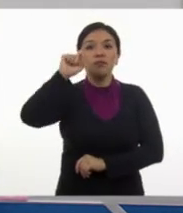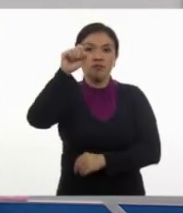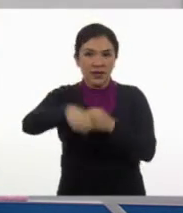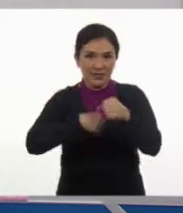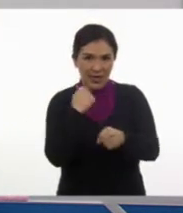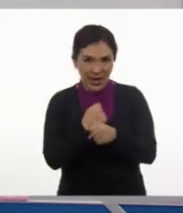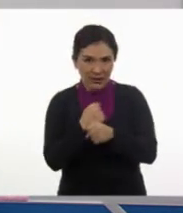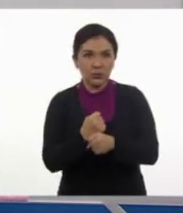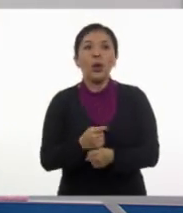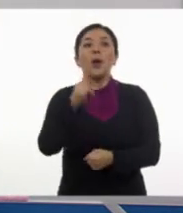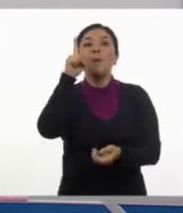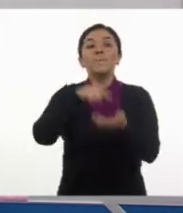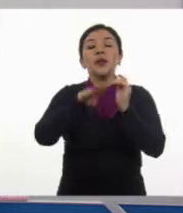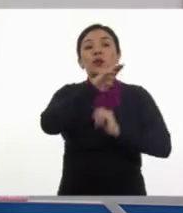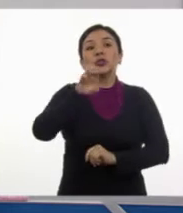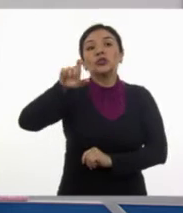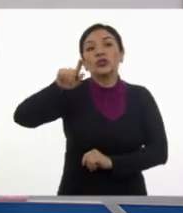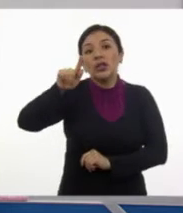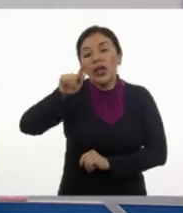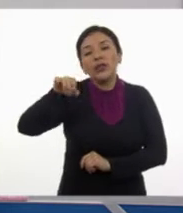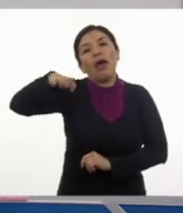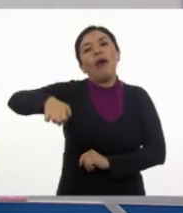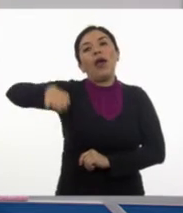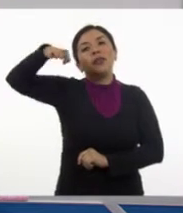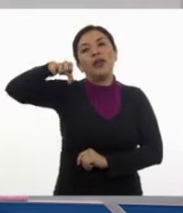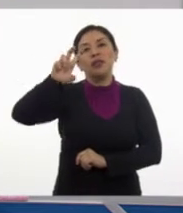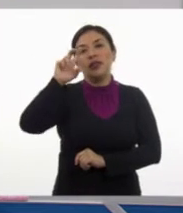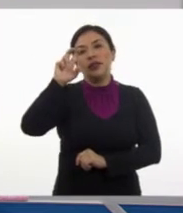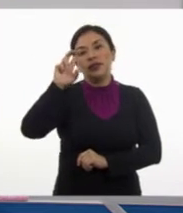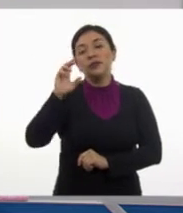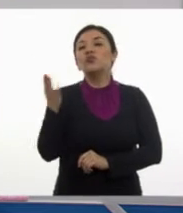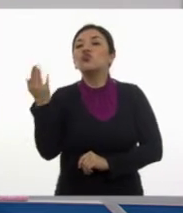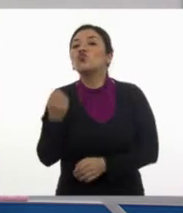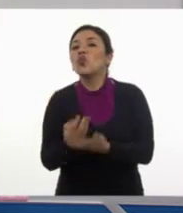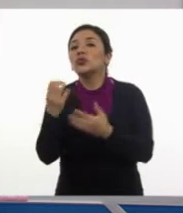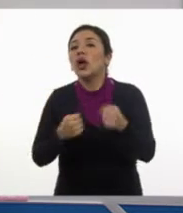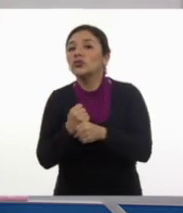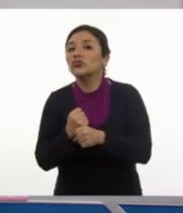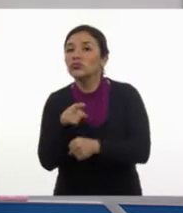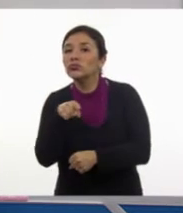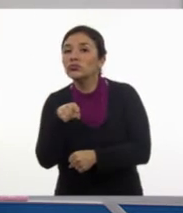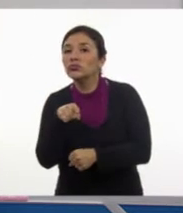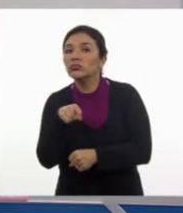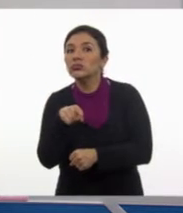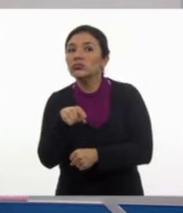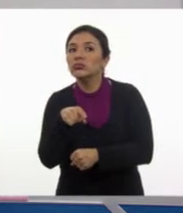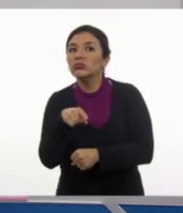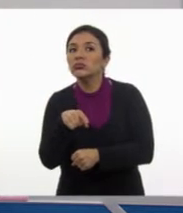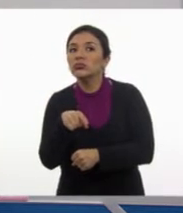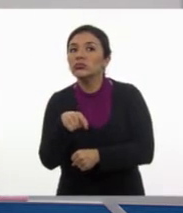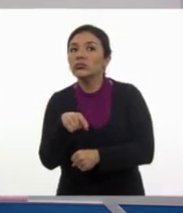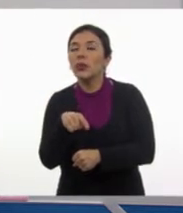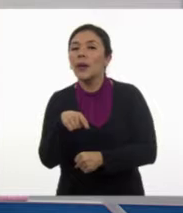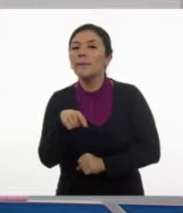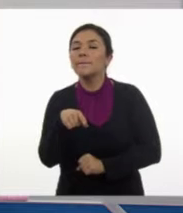veinte años. Mil novecientos setenta, Juan Carlos, ¿cuántos años tenía? Cuarenta. Diez. Veinte. Ah,